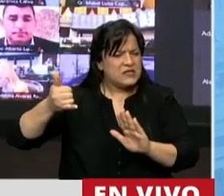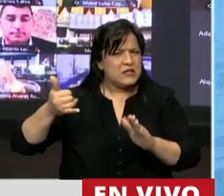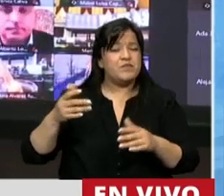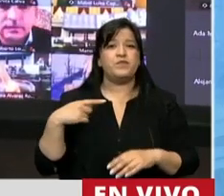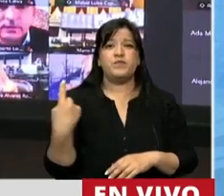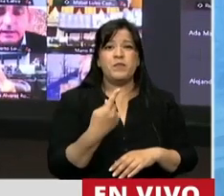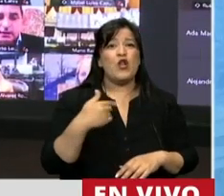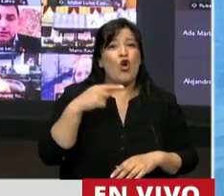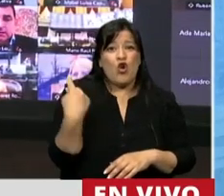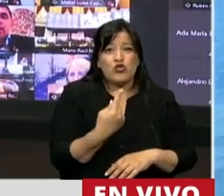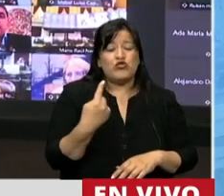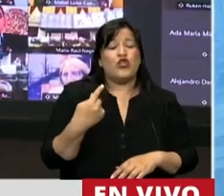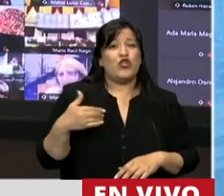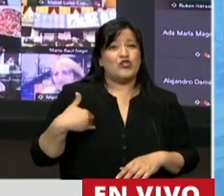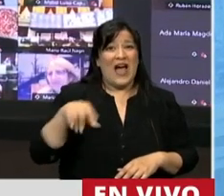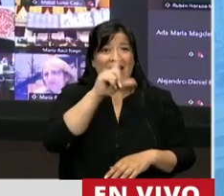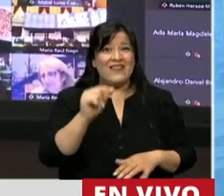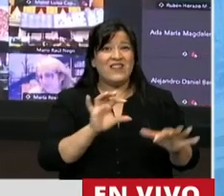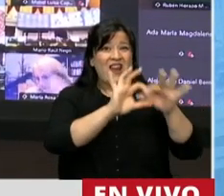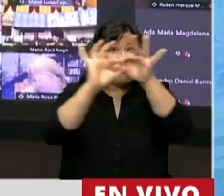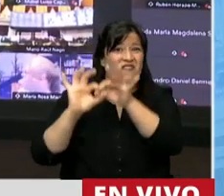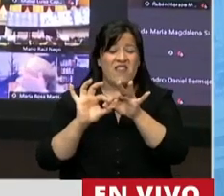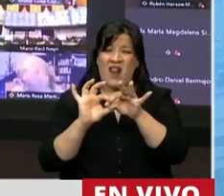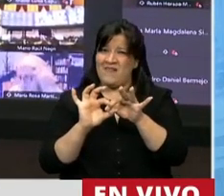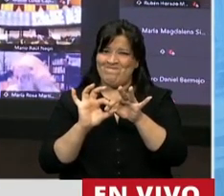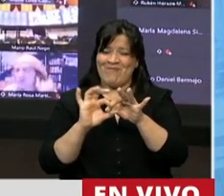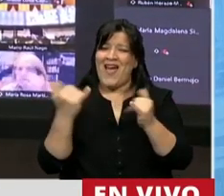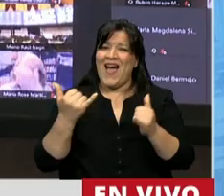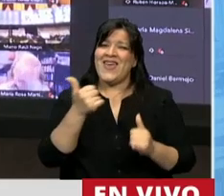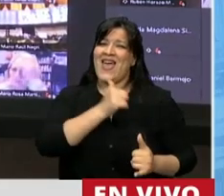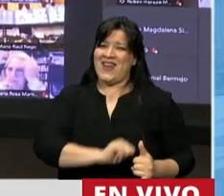Nuestro federalismo está herido, señor presidente, está